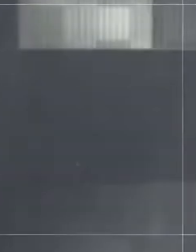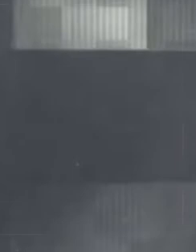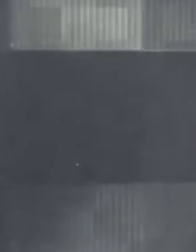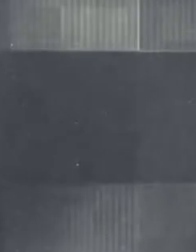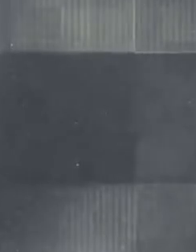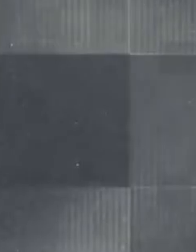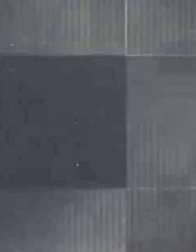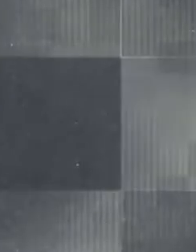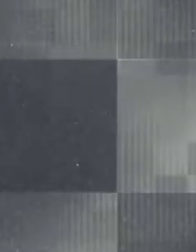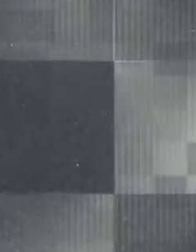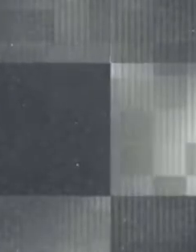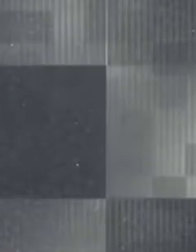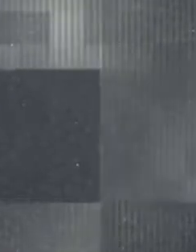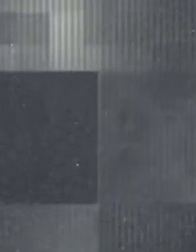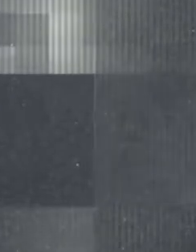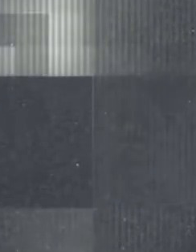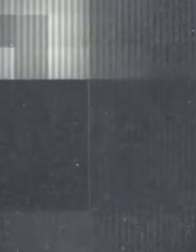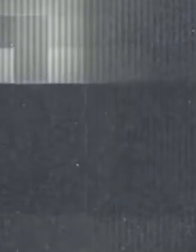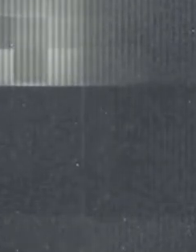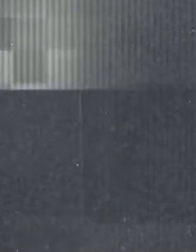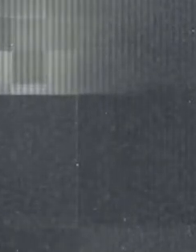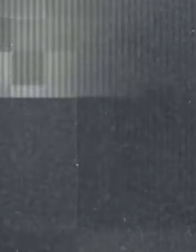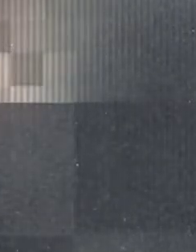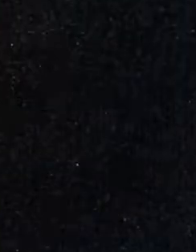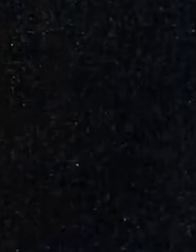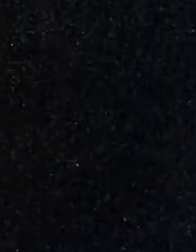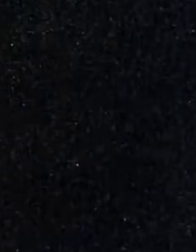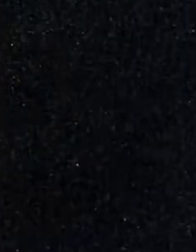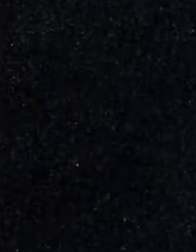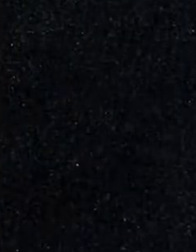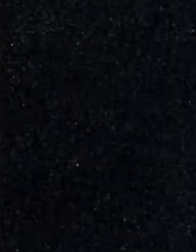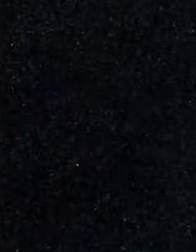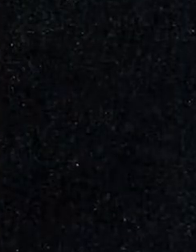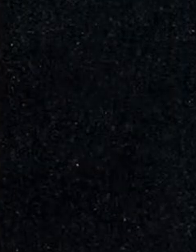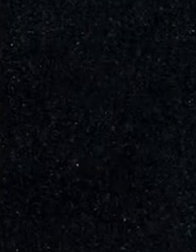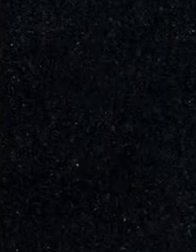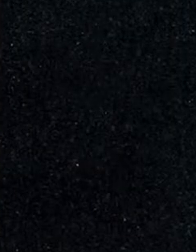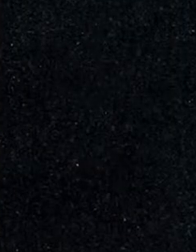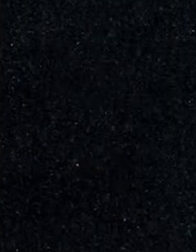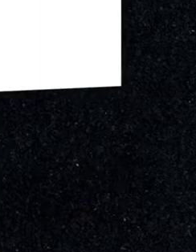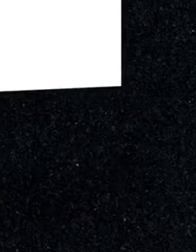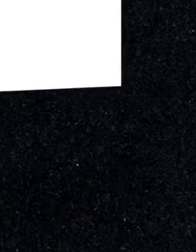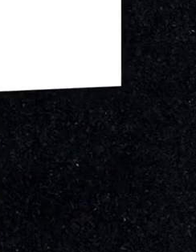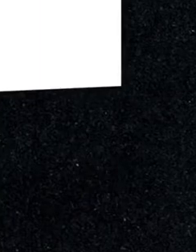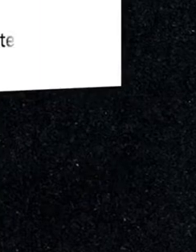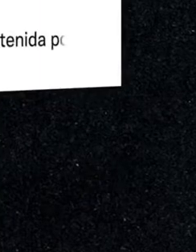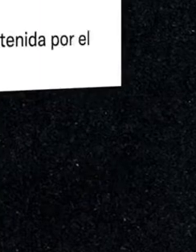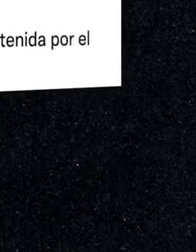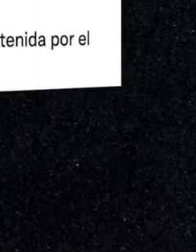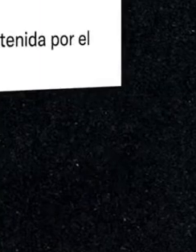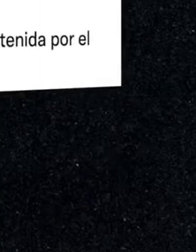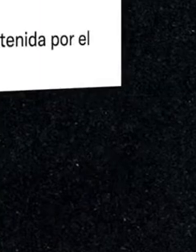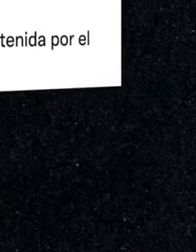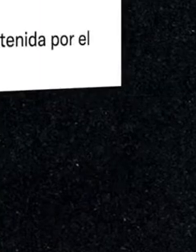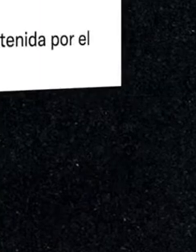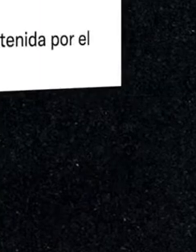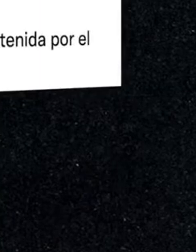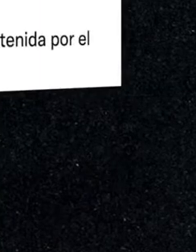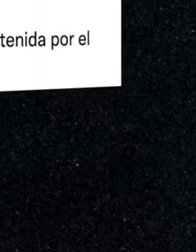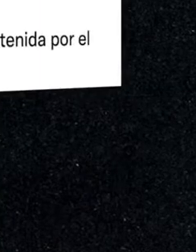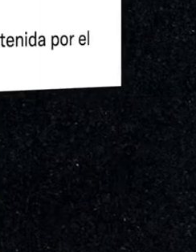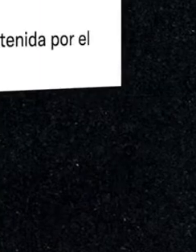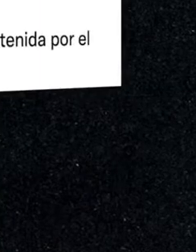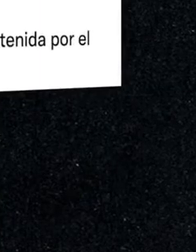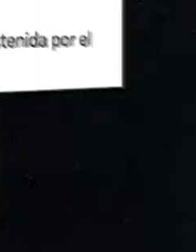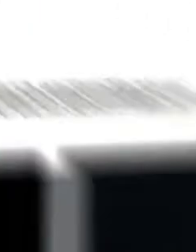1. Es mentira que la reforma electoral pretenda destruir al Instituto Nacional Electoral INE y